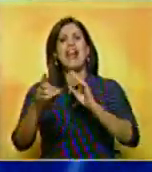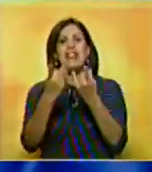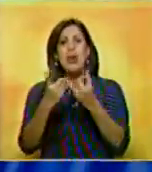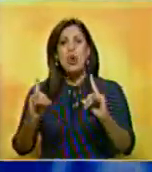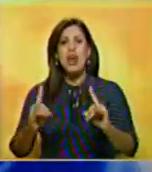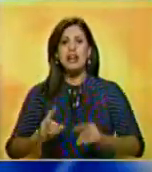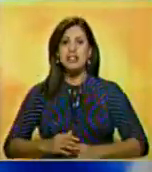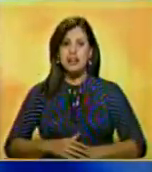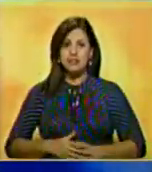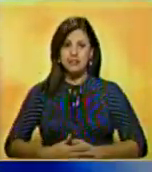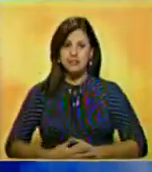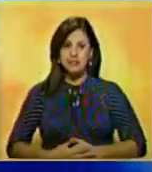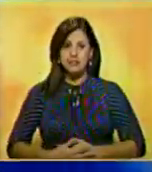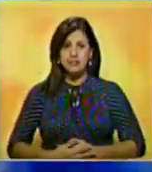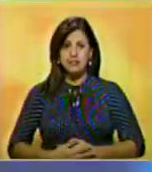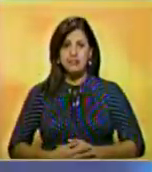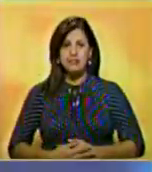democracia.